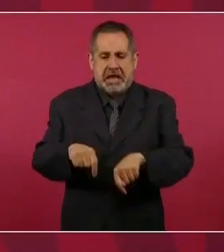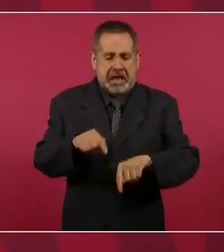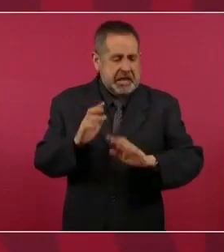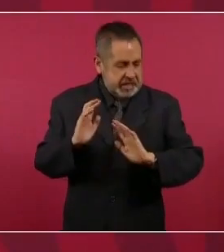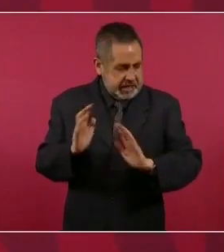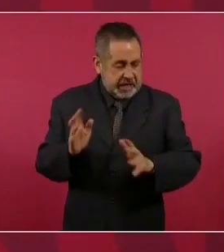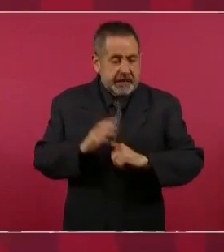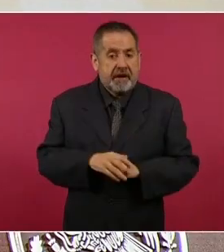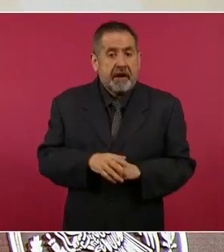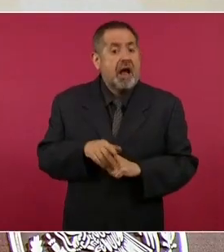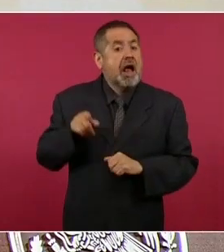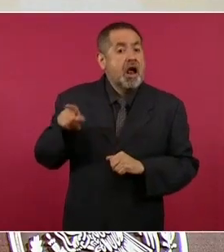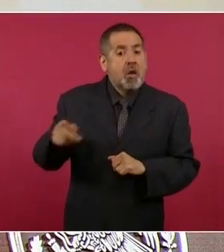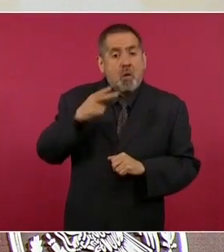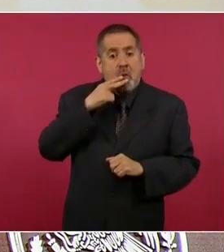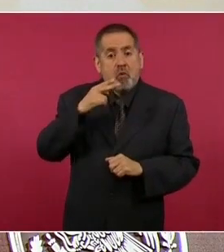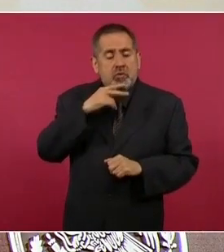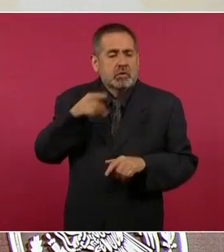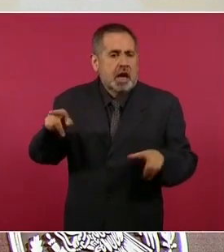líneas